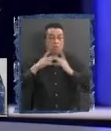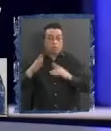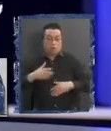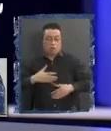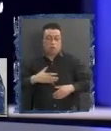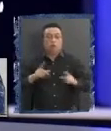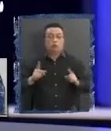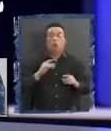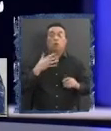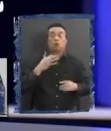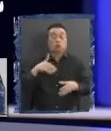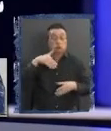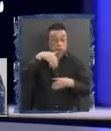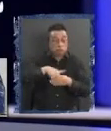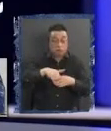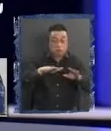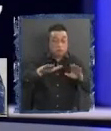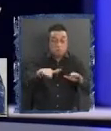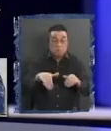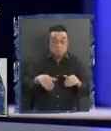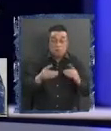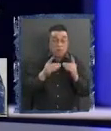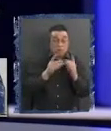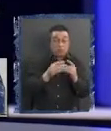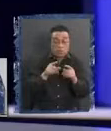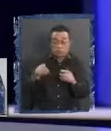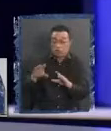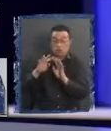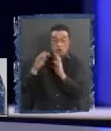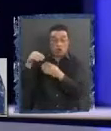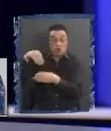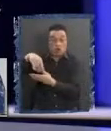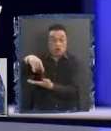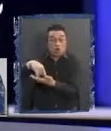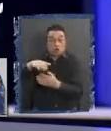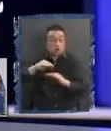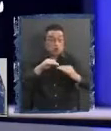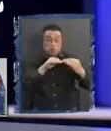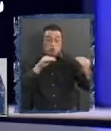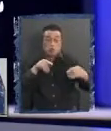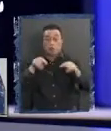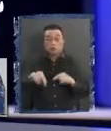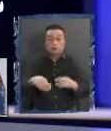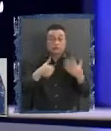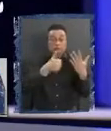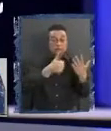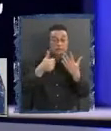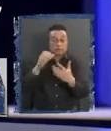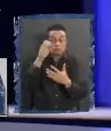elegidos bajo la misma democracia que fue elegido este Congreso. Por lo tanto, estos dos tercios son una forma de amarrar nuevamente